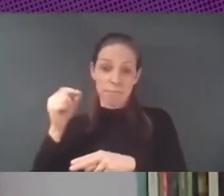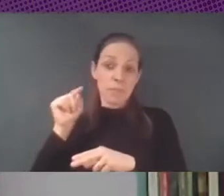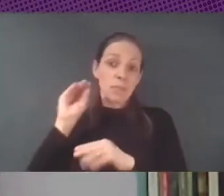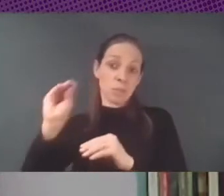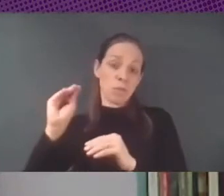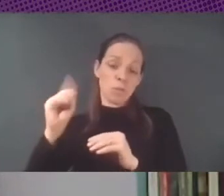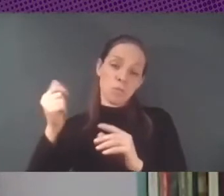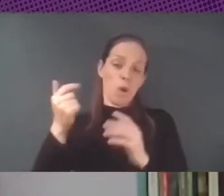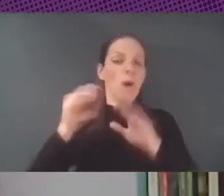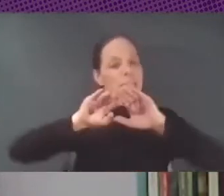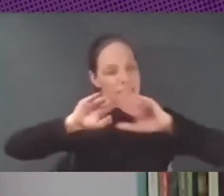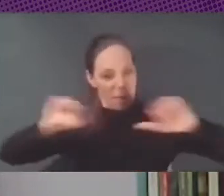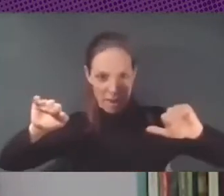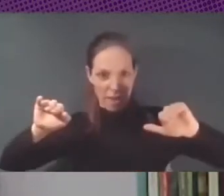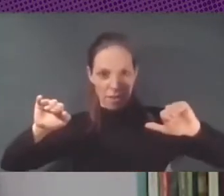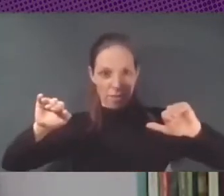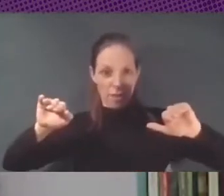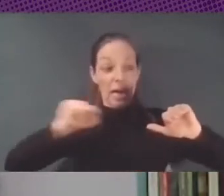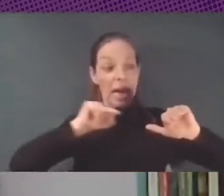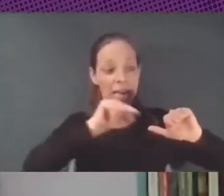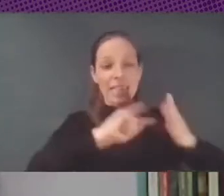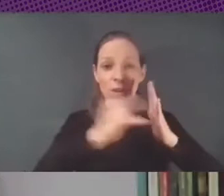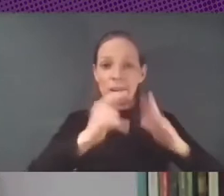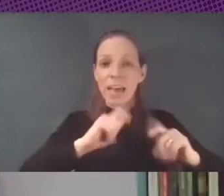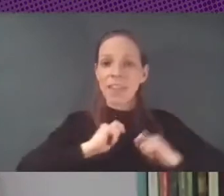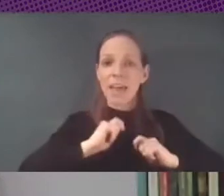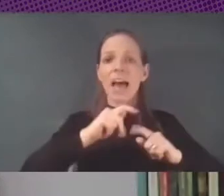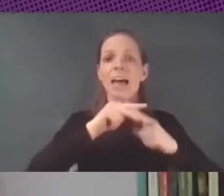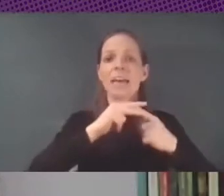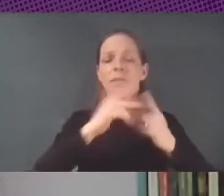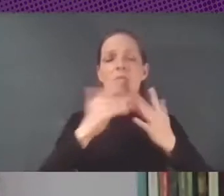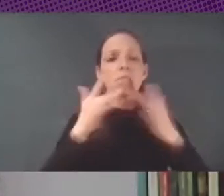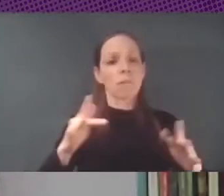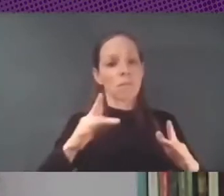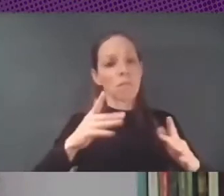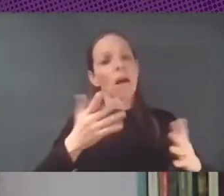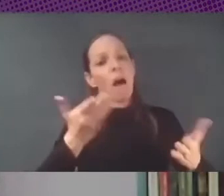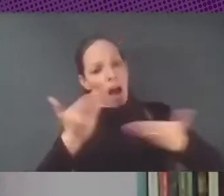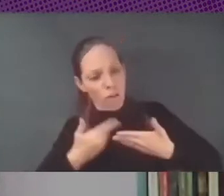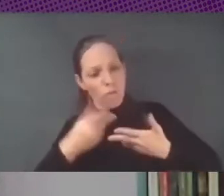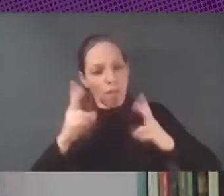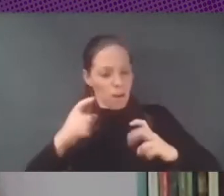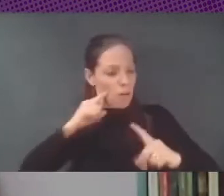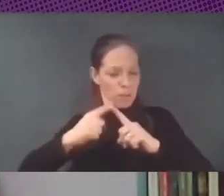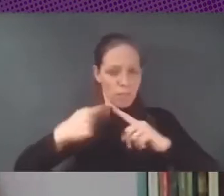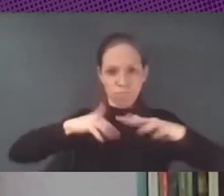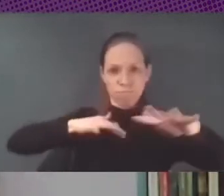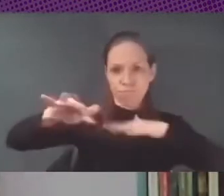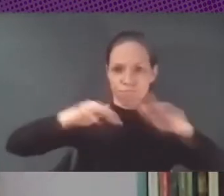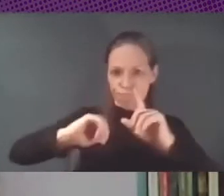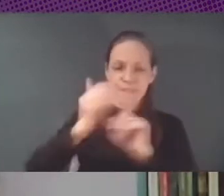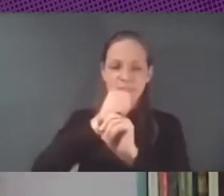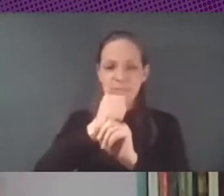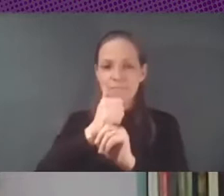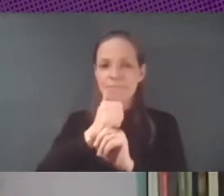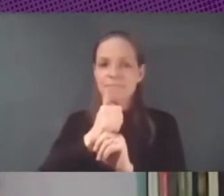verlas como herramientas neutrales que pueden servir a nuestros activismos y a cualquier propósito crítico ahí considero que está el